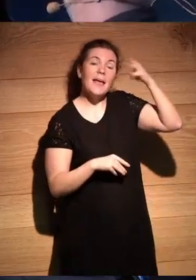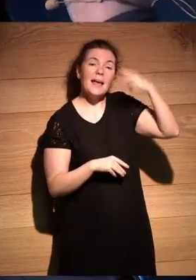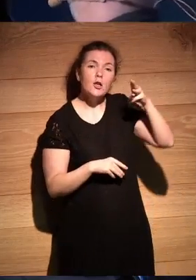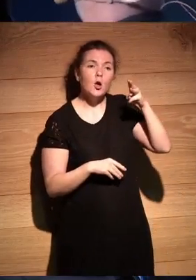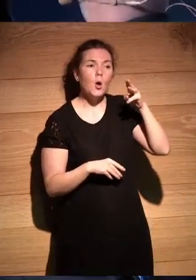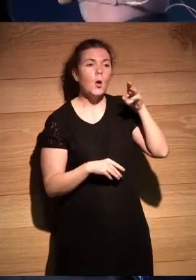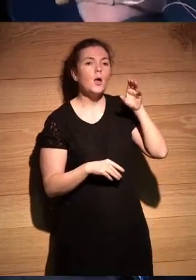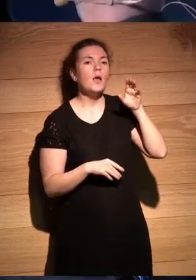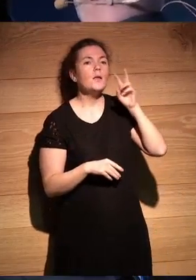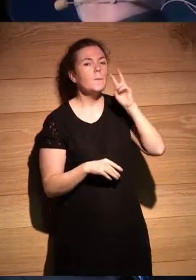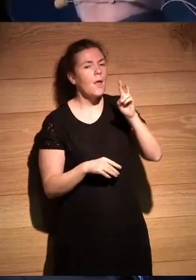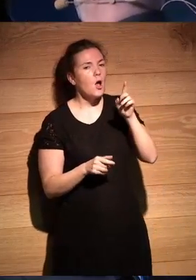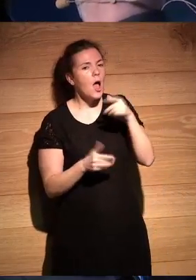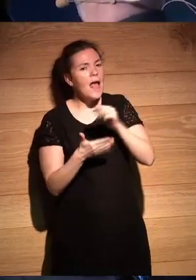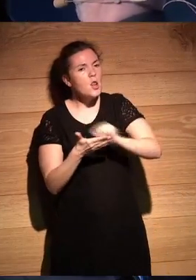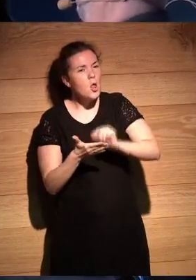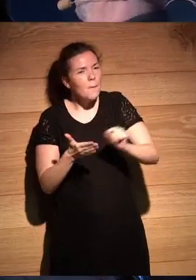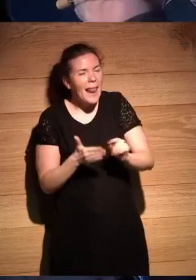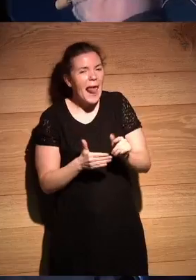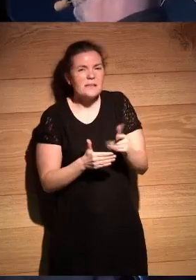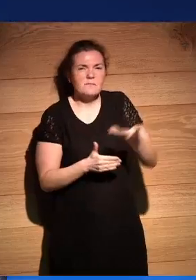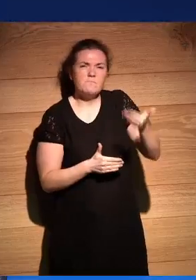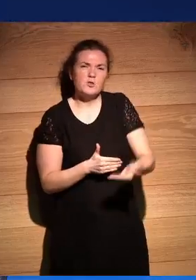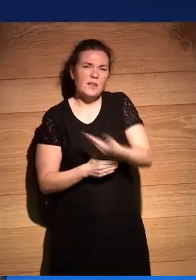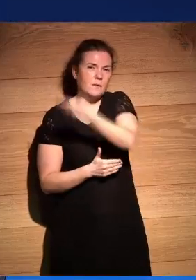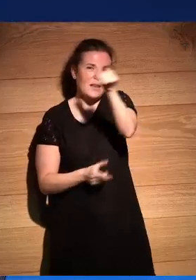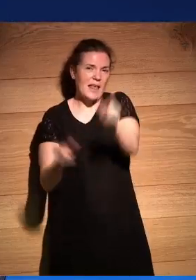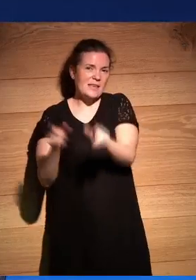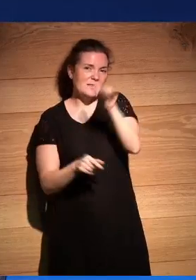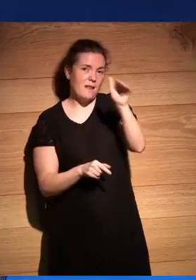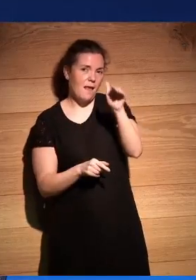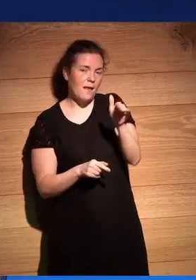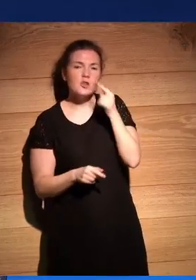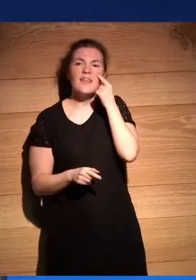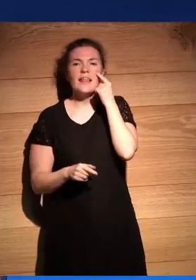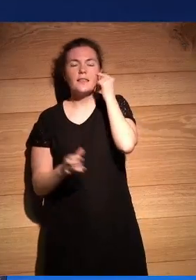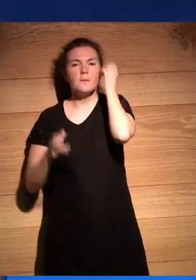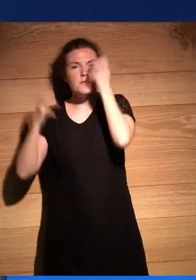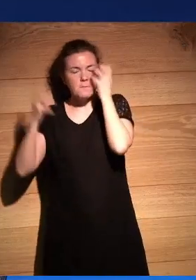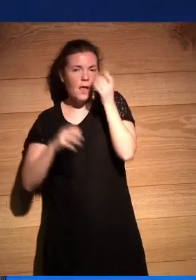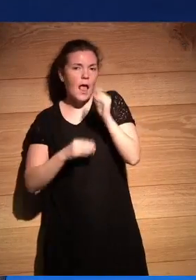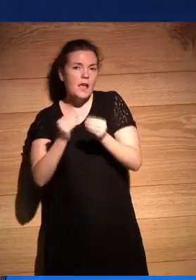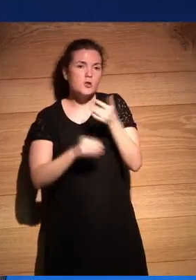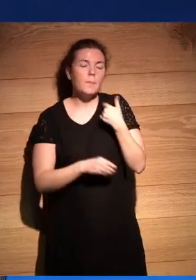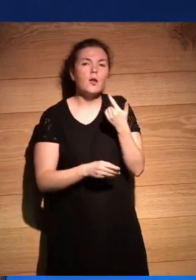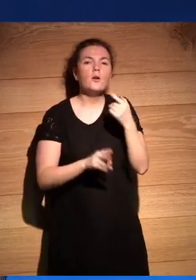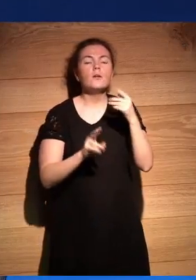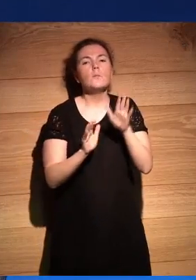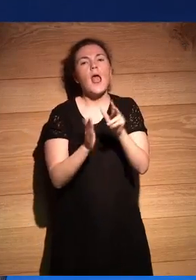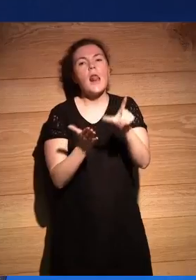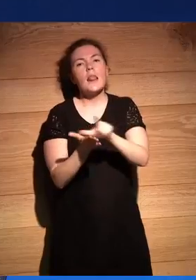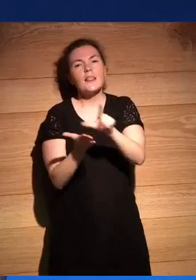novelas de extranjeros ha generado ¿no? de todo el mundo ¿no? entonces hay no sé la literatura salvajes por supuesto pero pero está toda la literatura